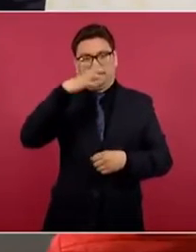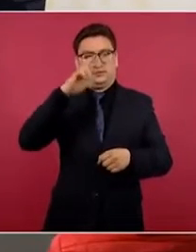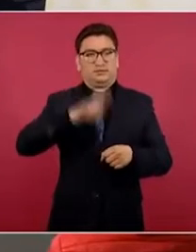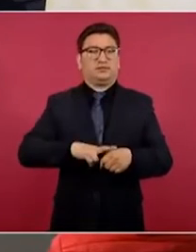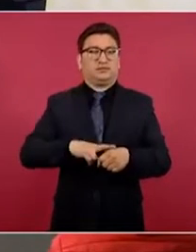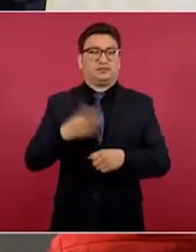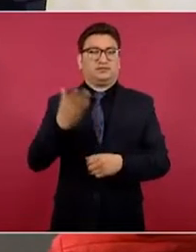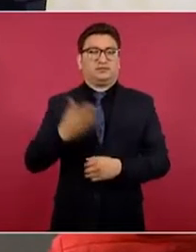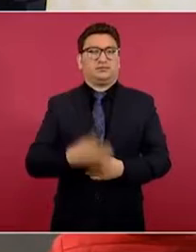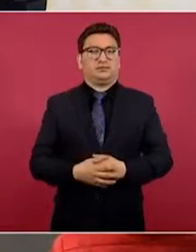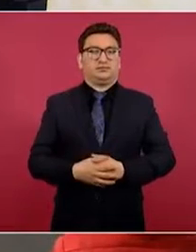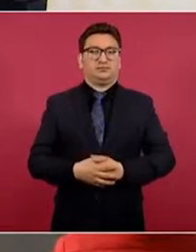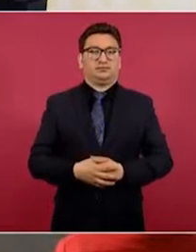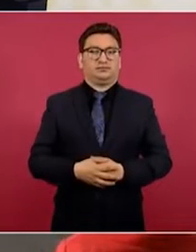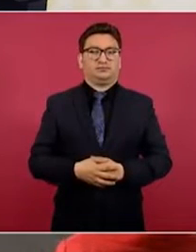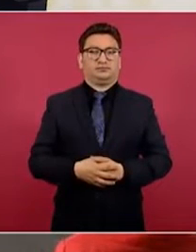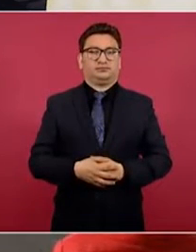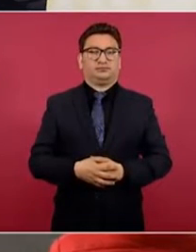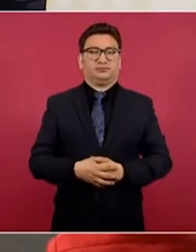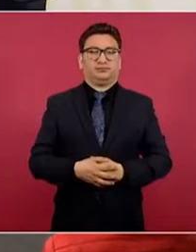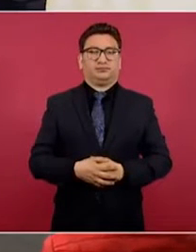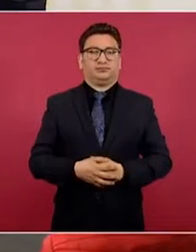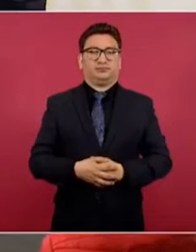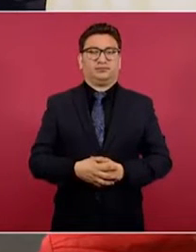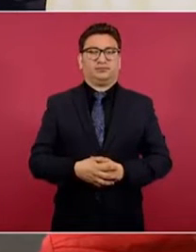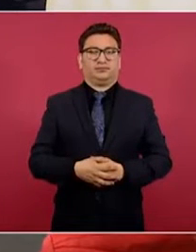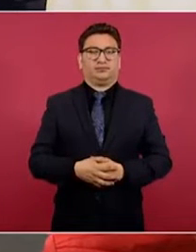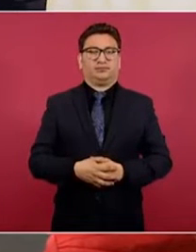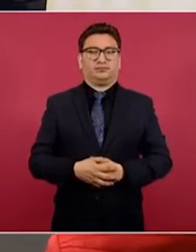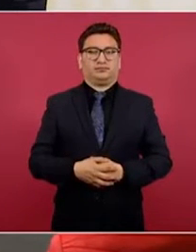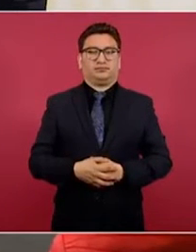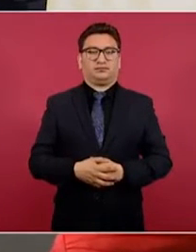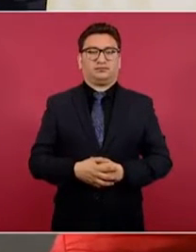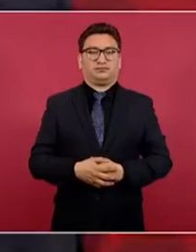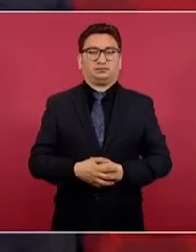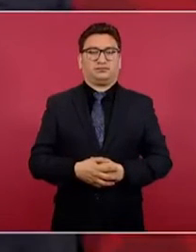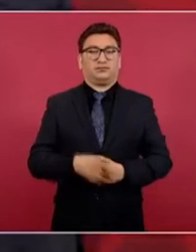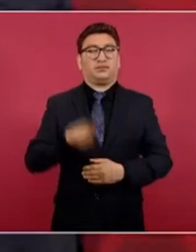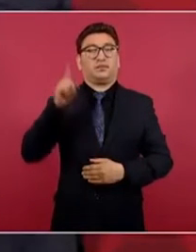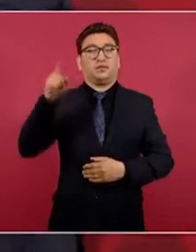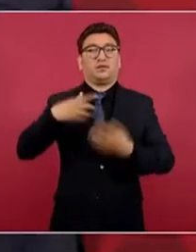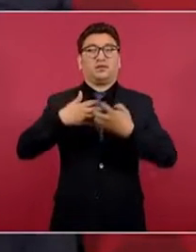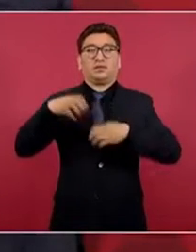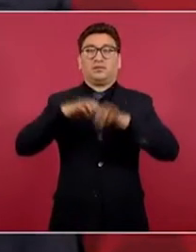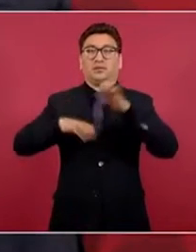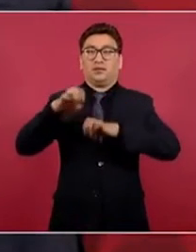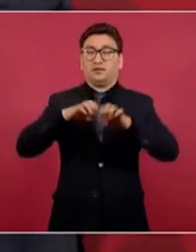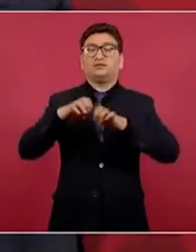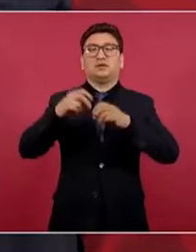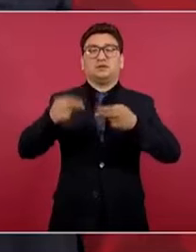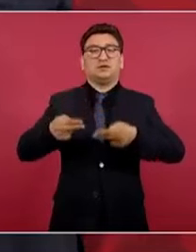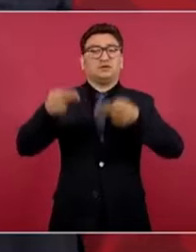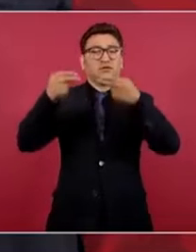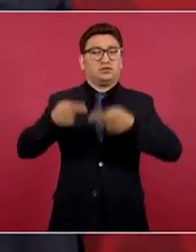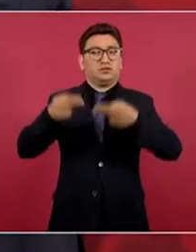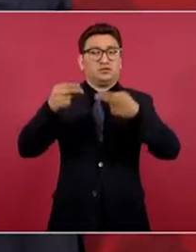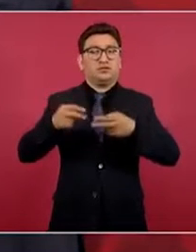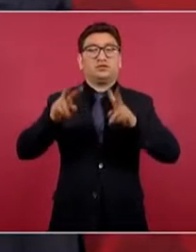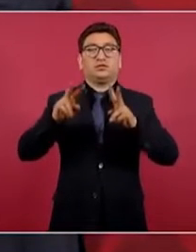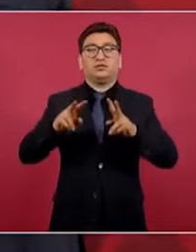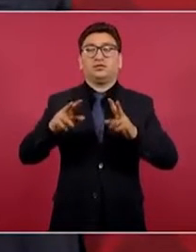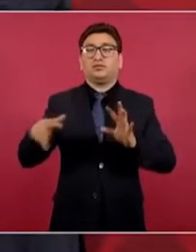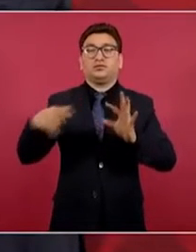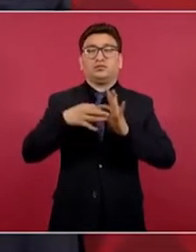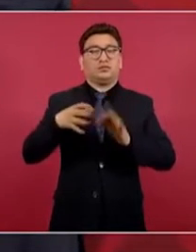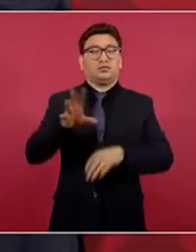que tiene negocios en la industria eléctrica